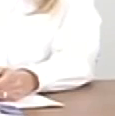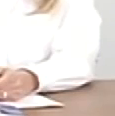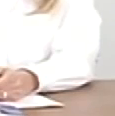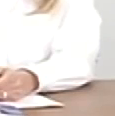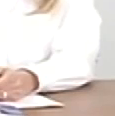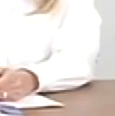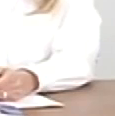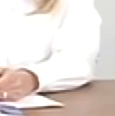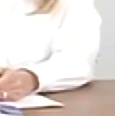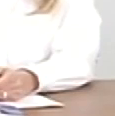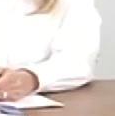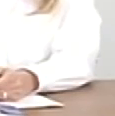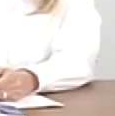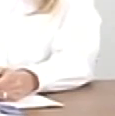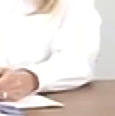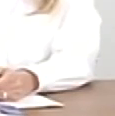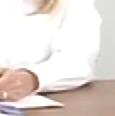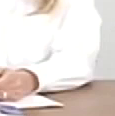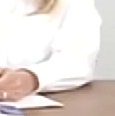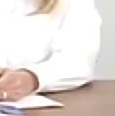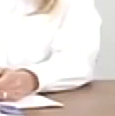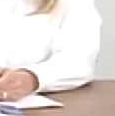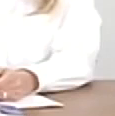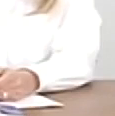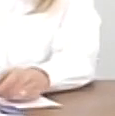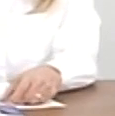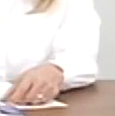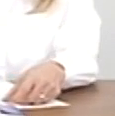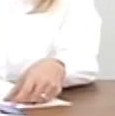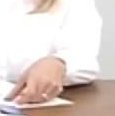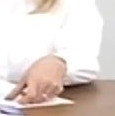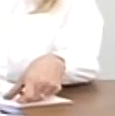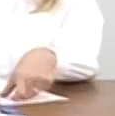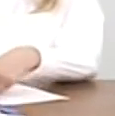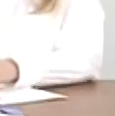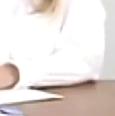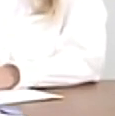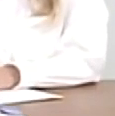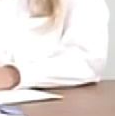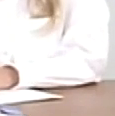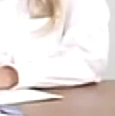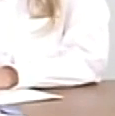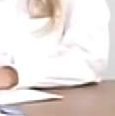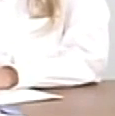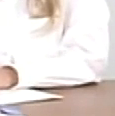Mañana empieza el pago del bono del carnet de la patria de Semana Santa